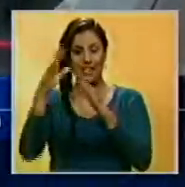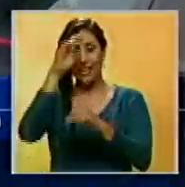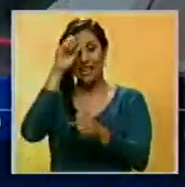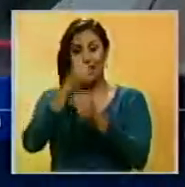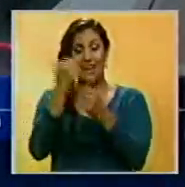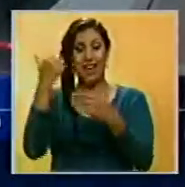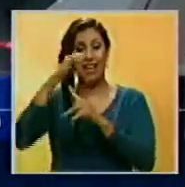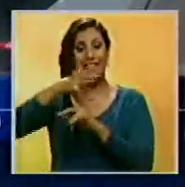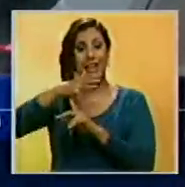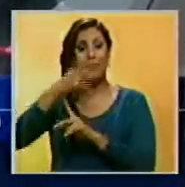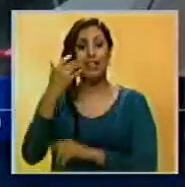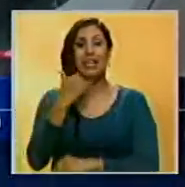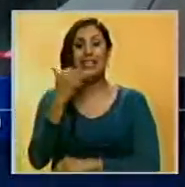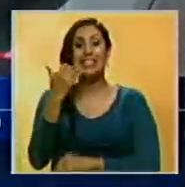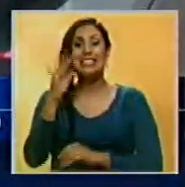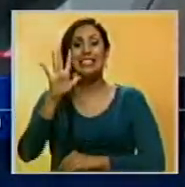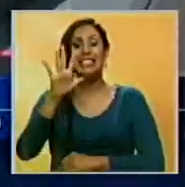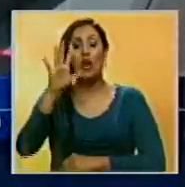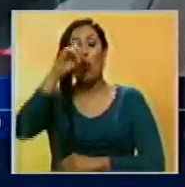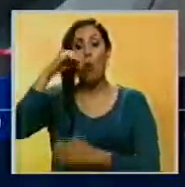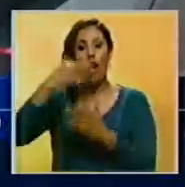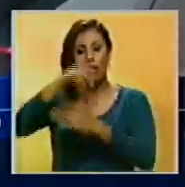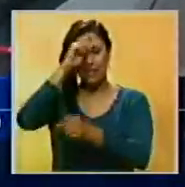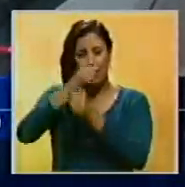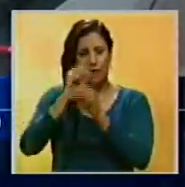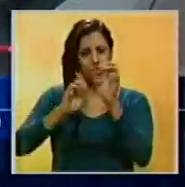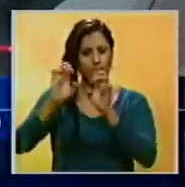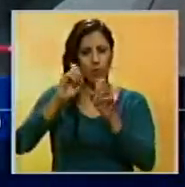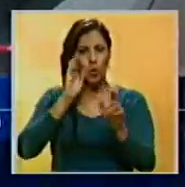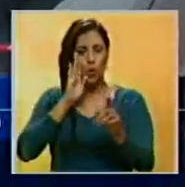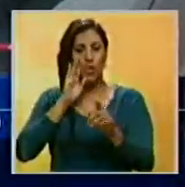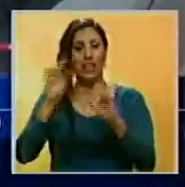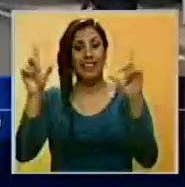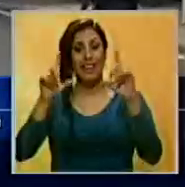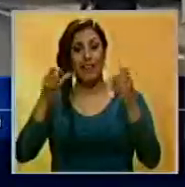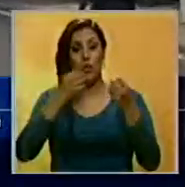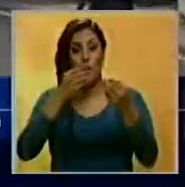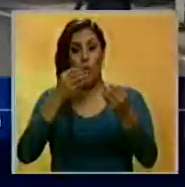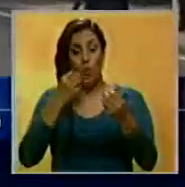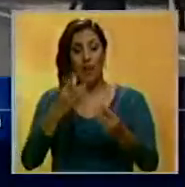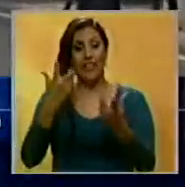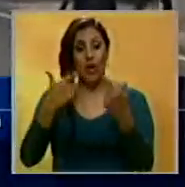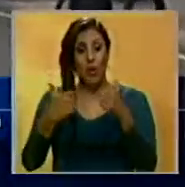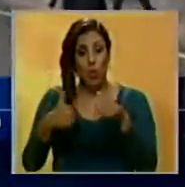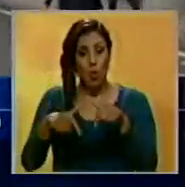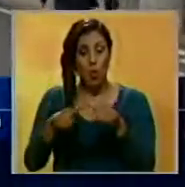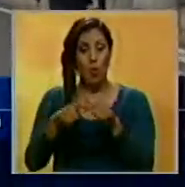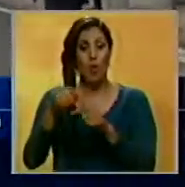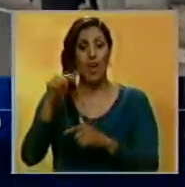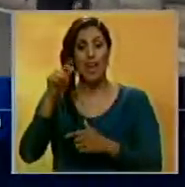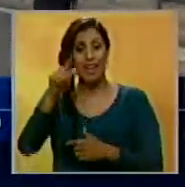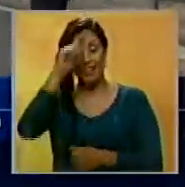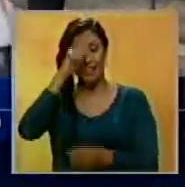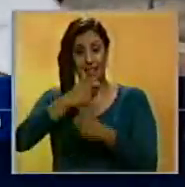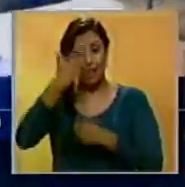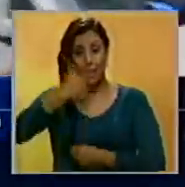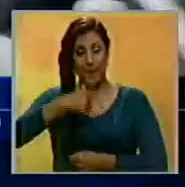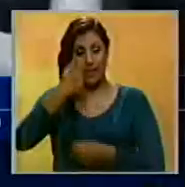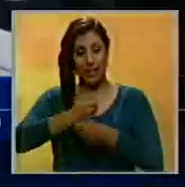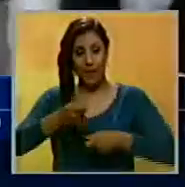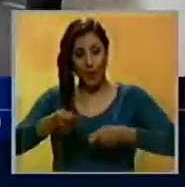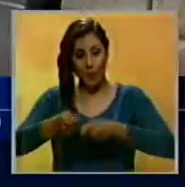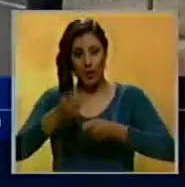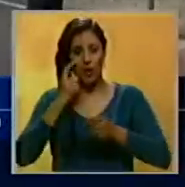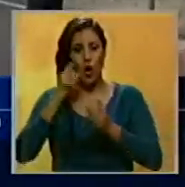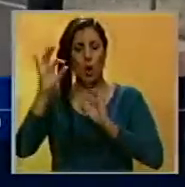trabajó en este terminal aéreo durante cinco años. Así lo informó la televisora belga. Según la cadena, este empleo le